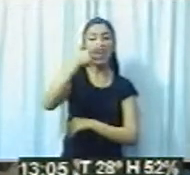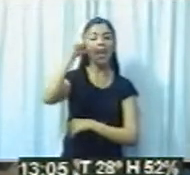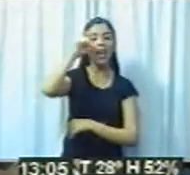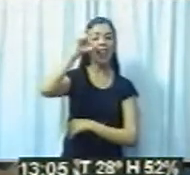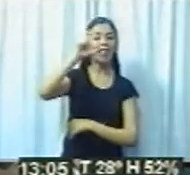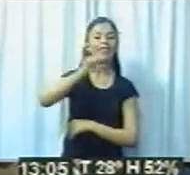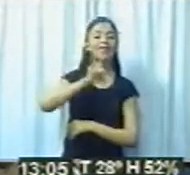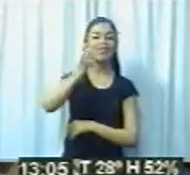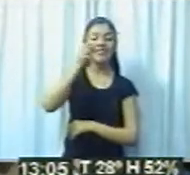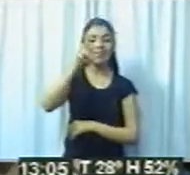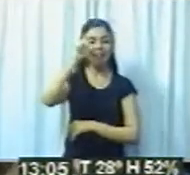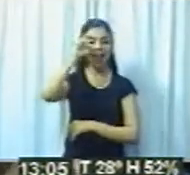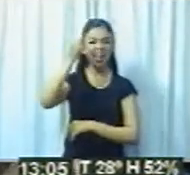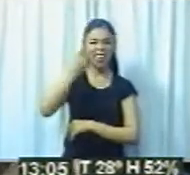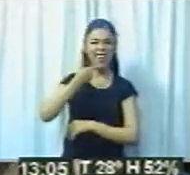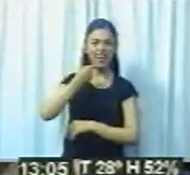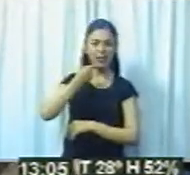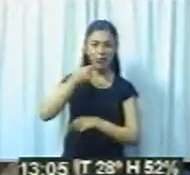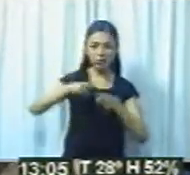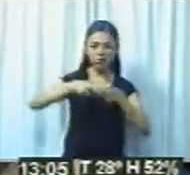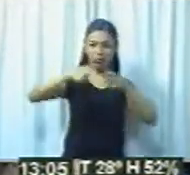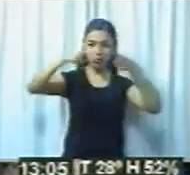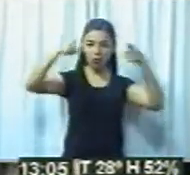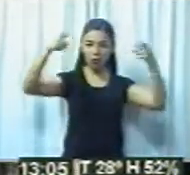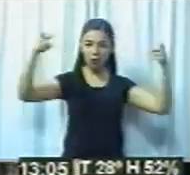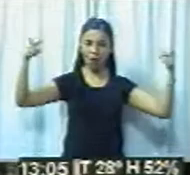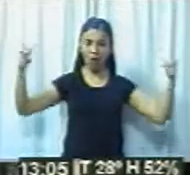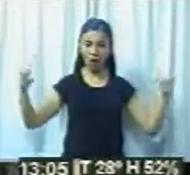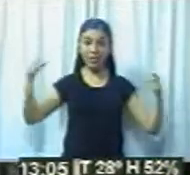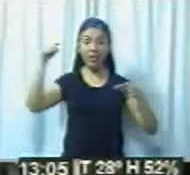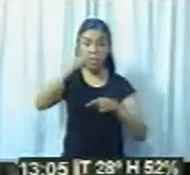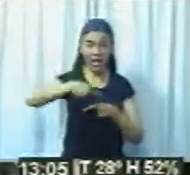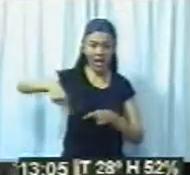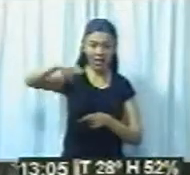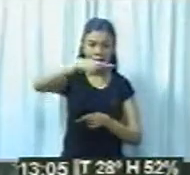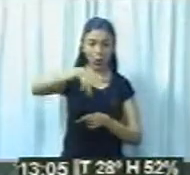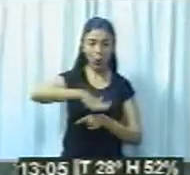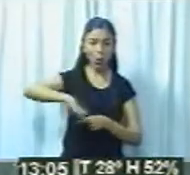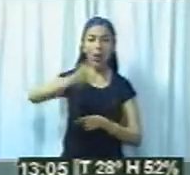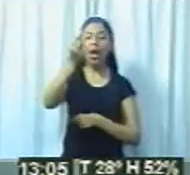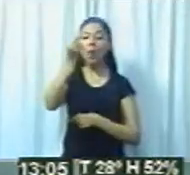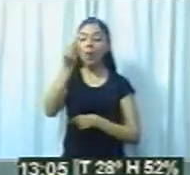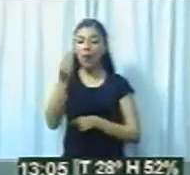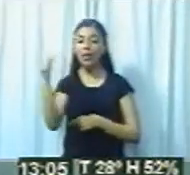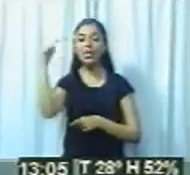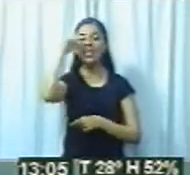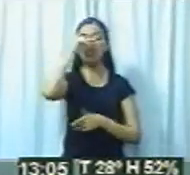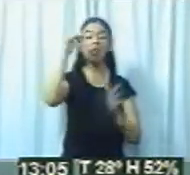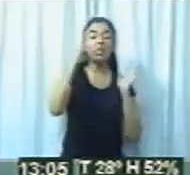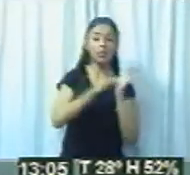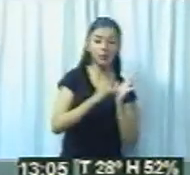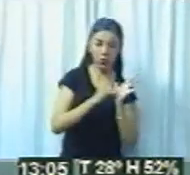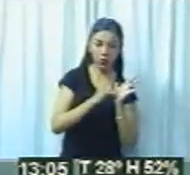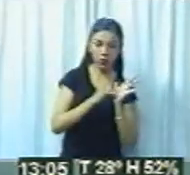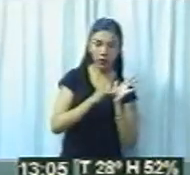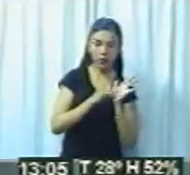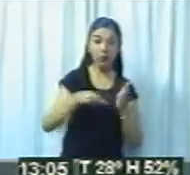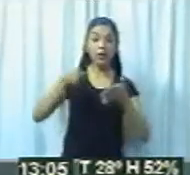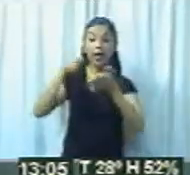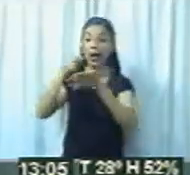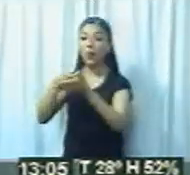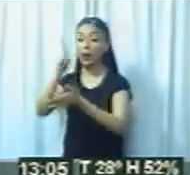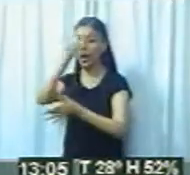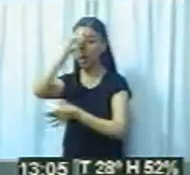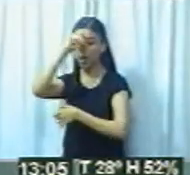depositadas en una cuenta bancaria de acuerdo a la instalación de las empresas que van a